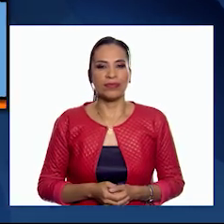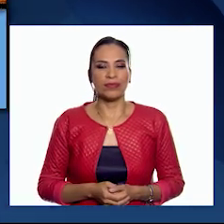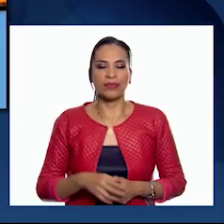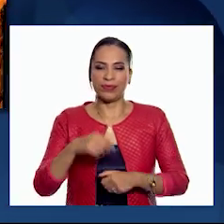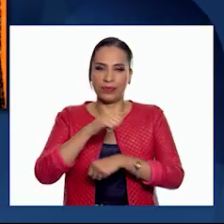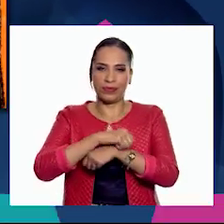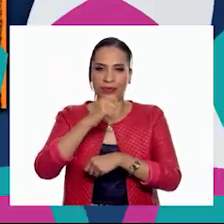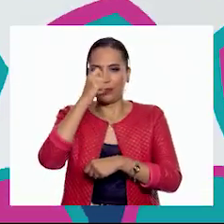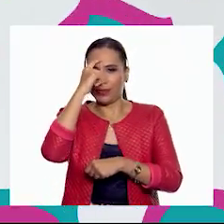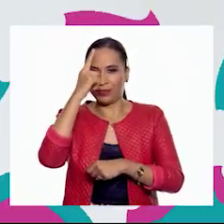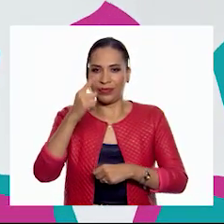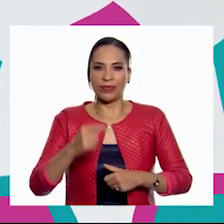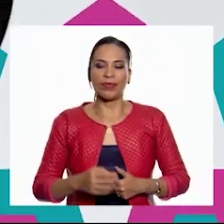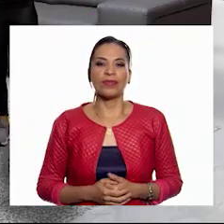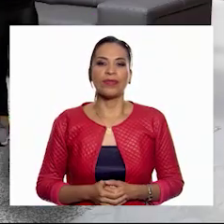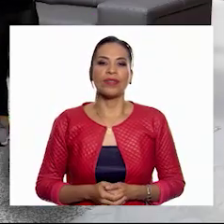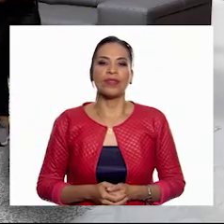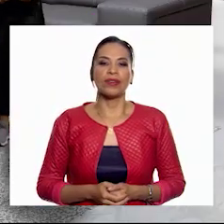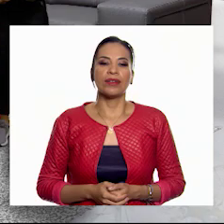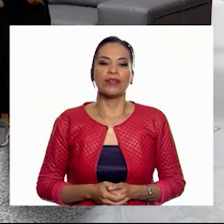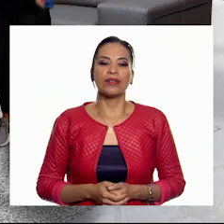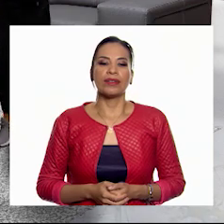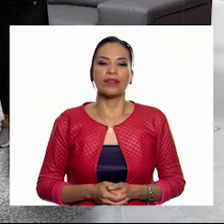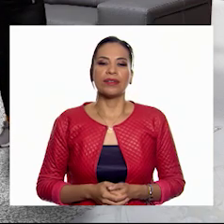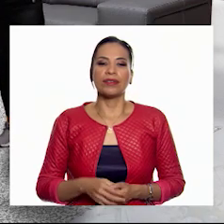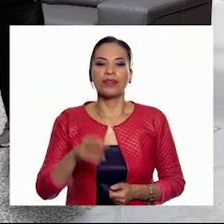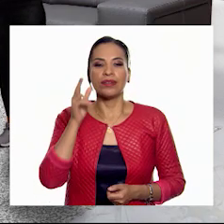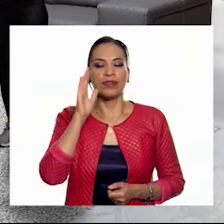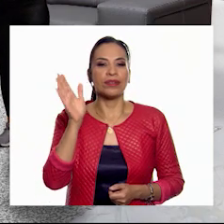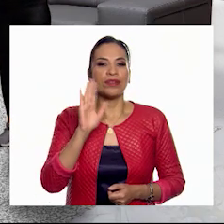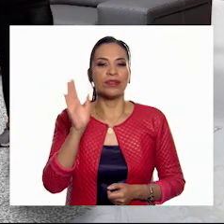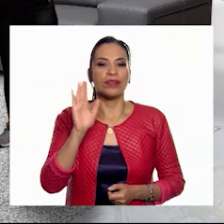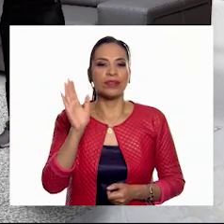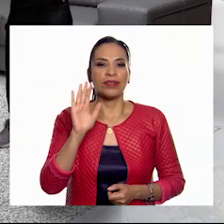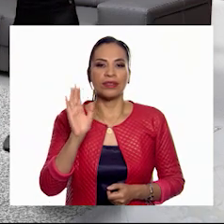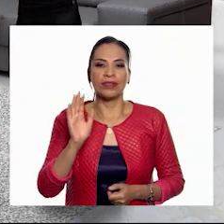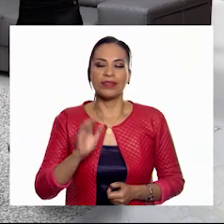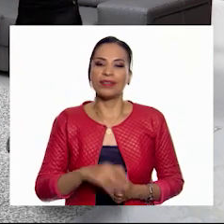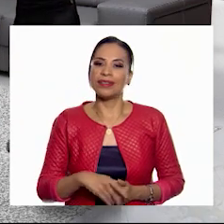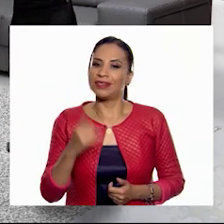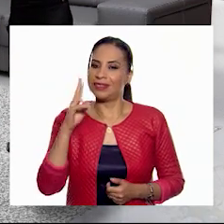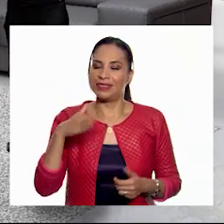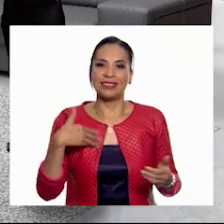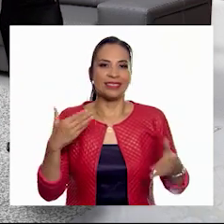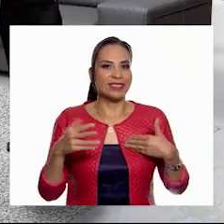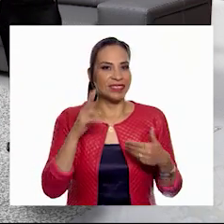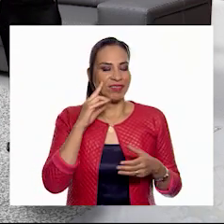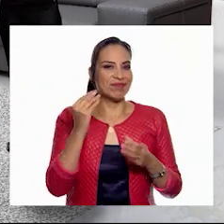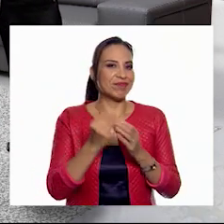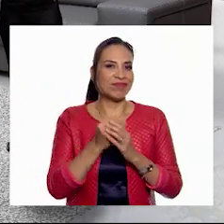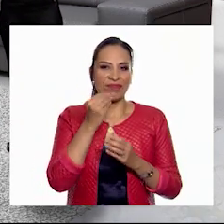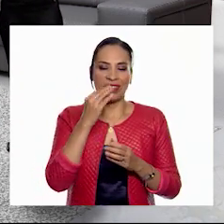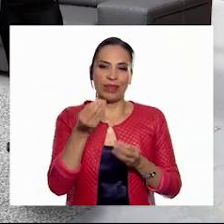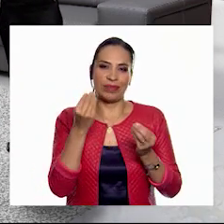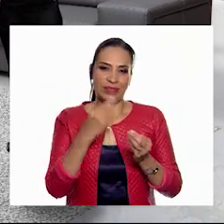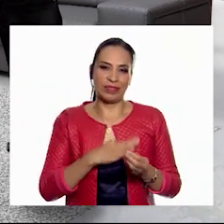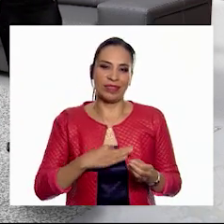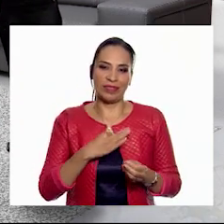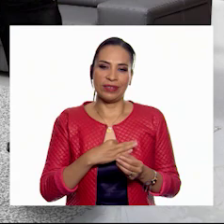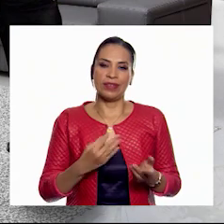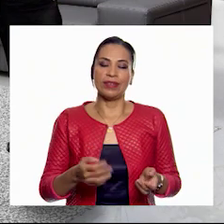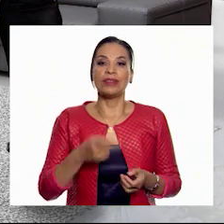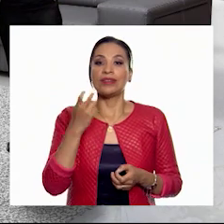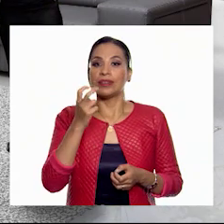Ventana Creativa ¡Hola! ¡Adelante, Clarice! ¡Qué divertida sesión! Muchas felicidades.